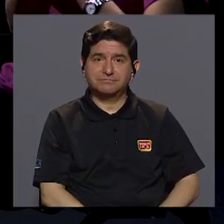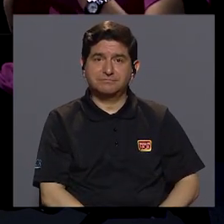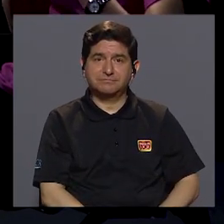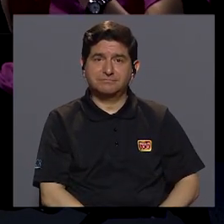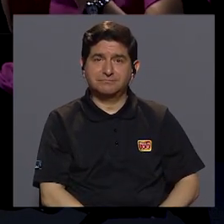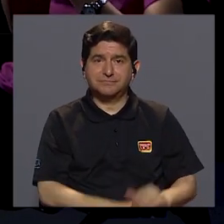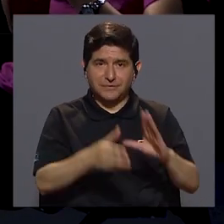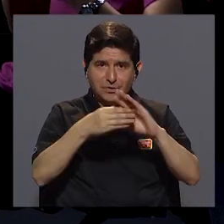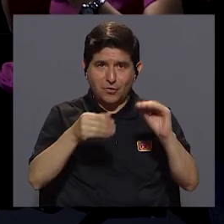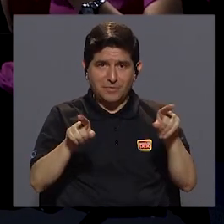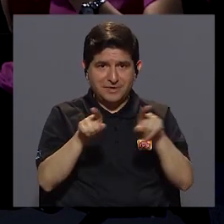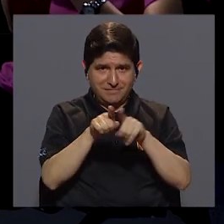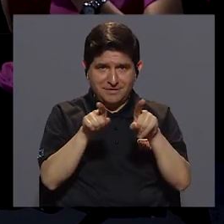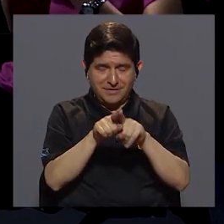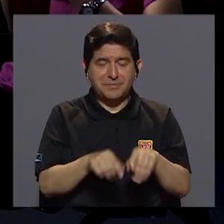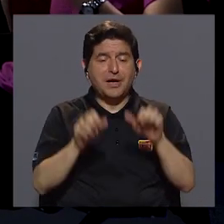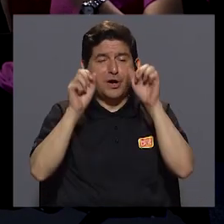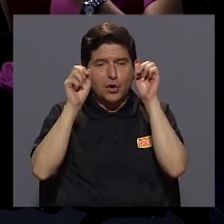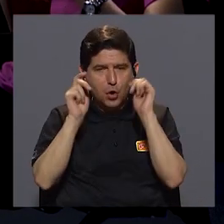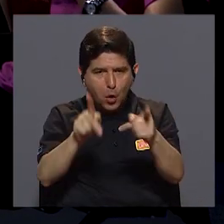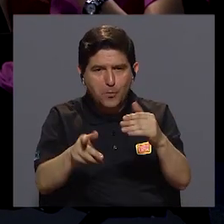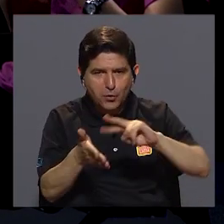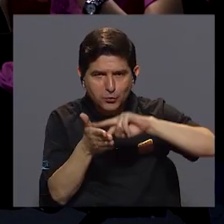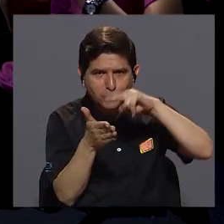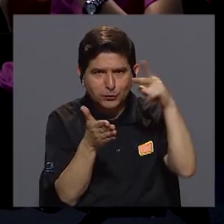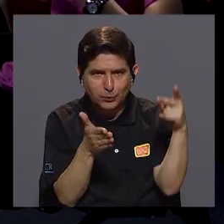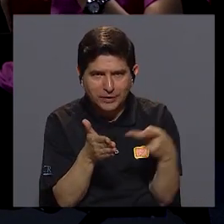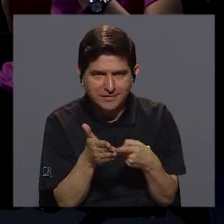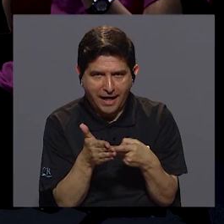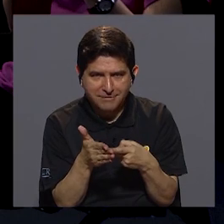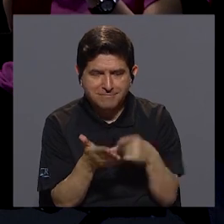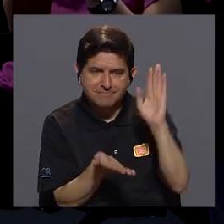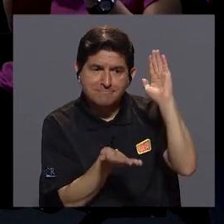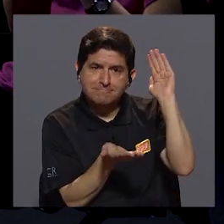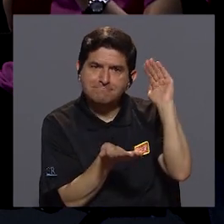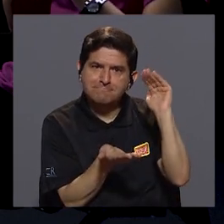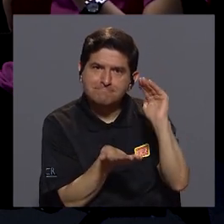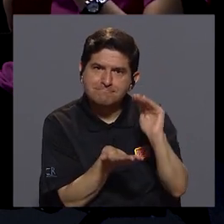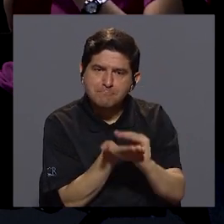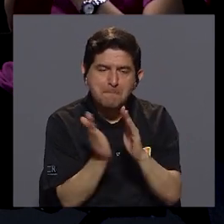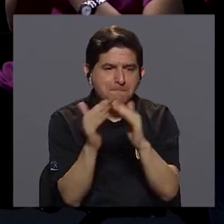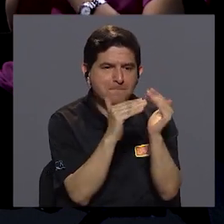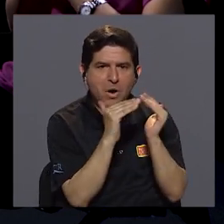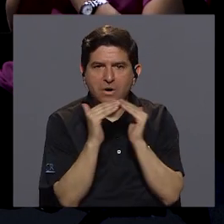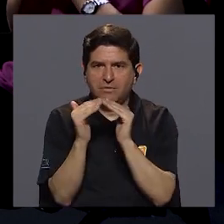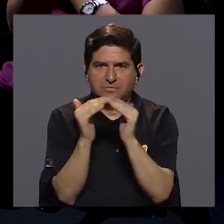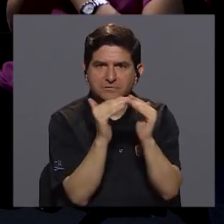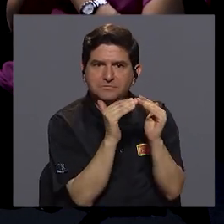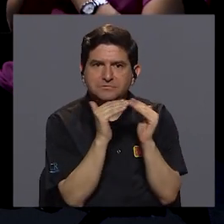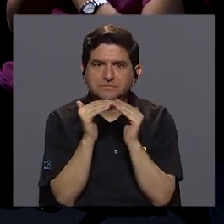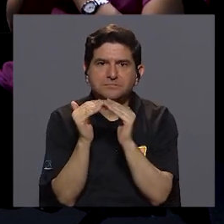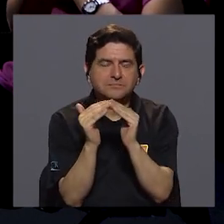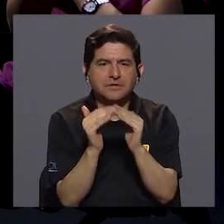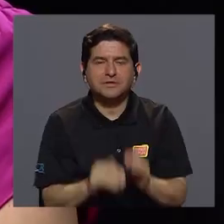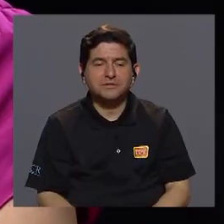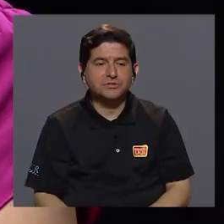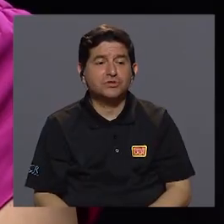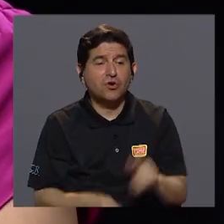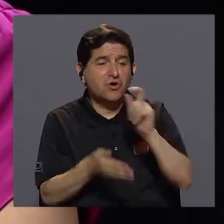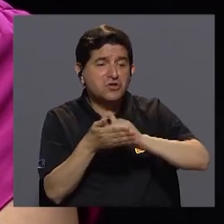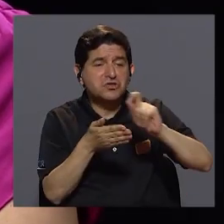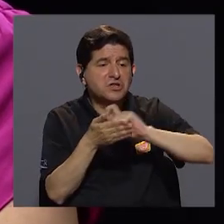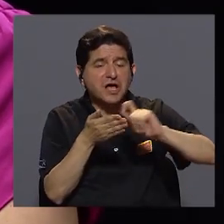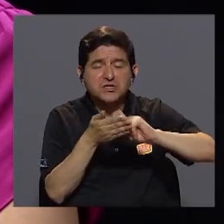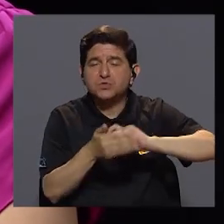Como comentaba, también la oportunidad que representa la disminución en la población en